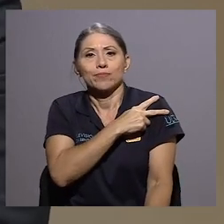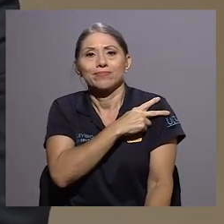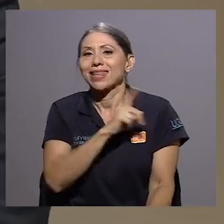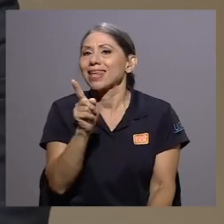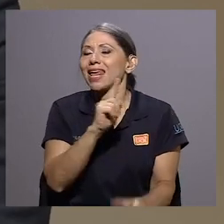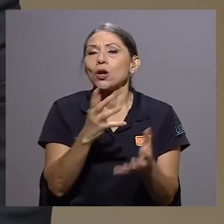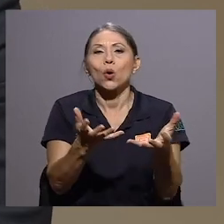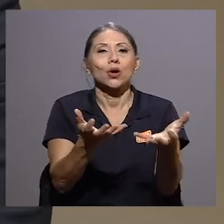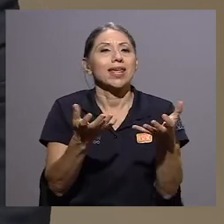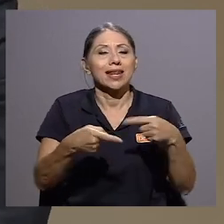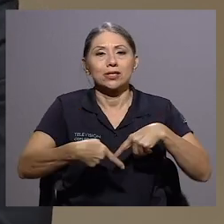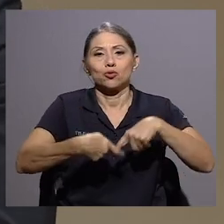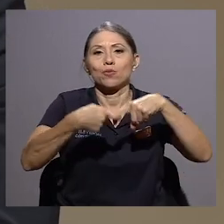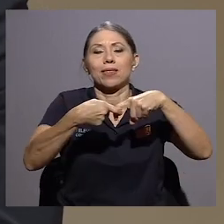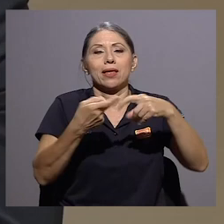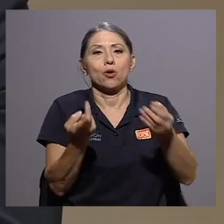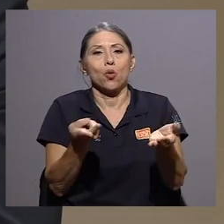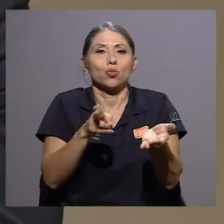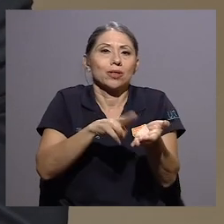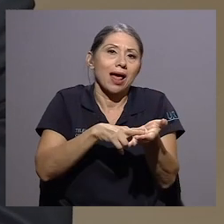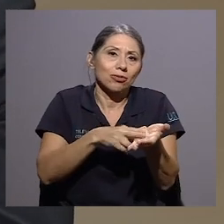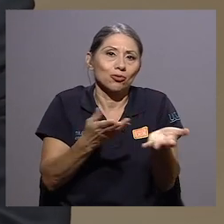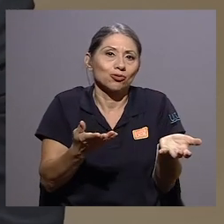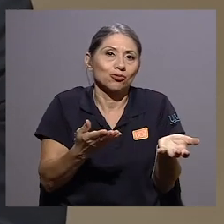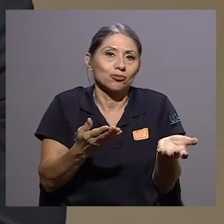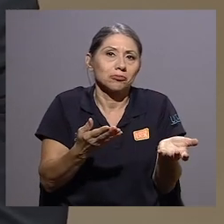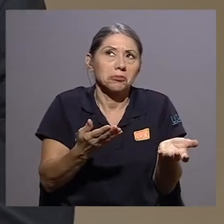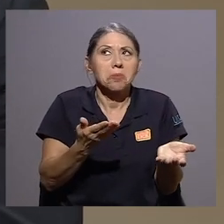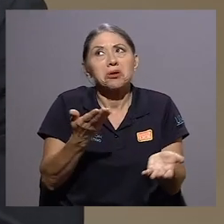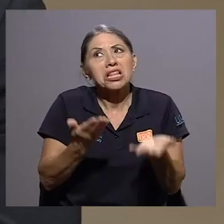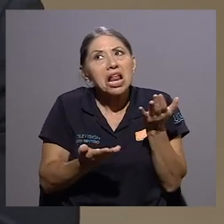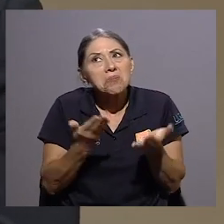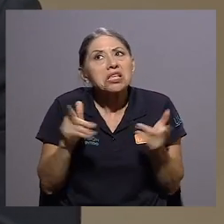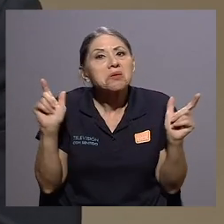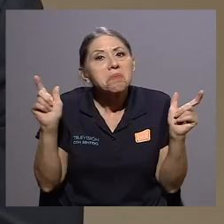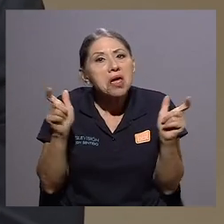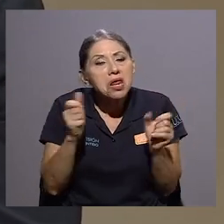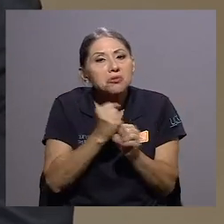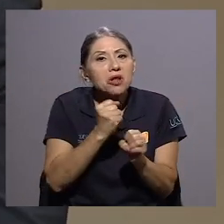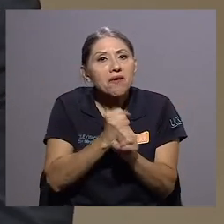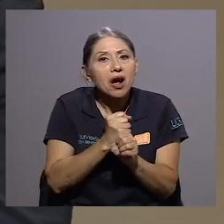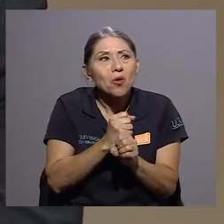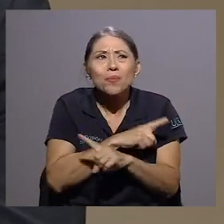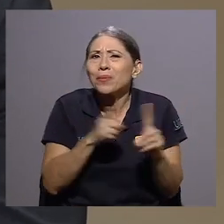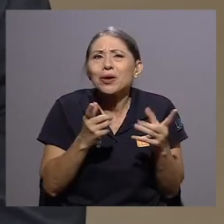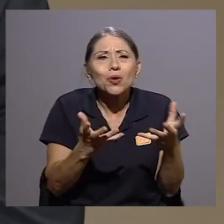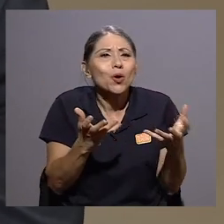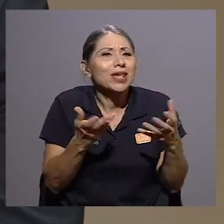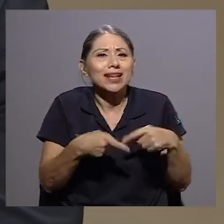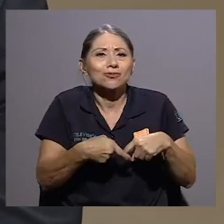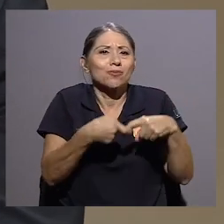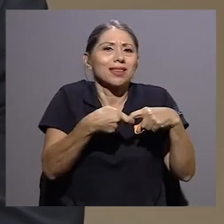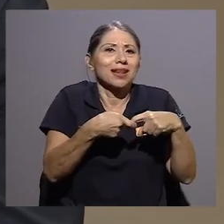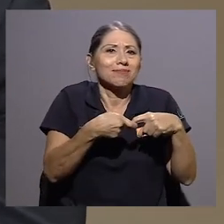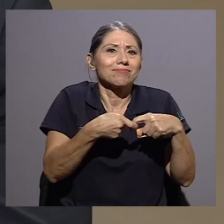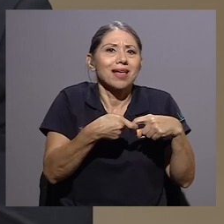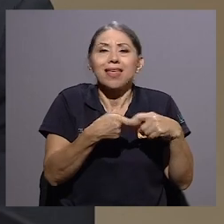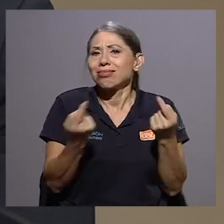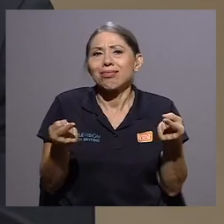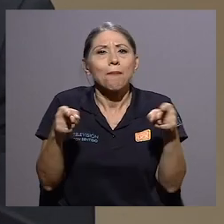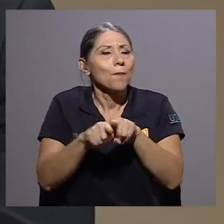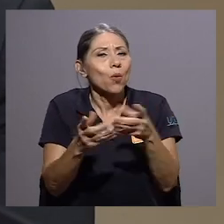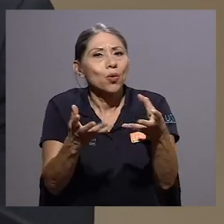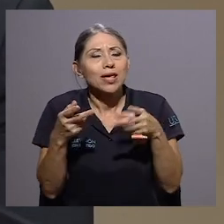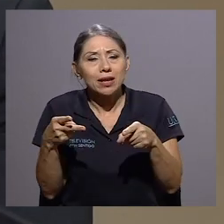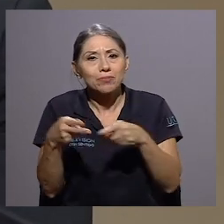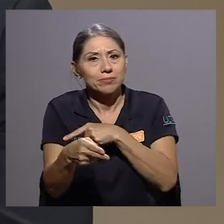suspender los contratos porque tenía alguna actividad mermada, pero tenía actividad. Y tampoco quería optar por un despido.